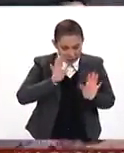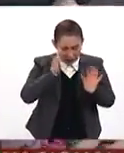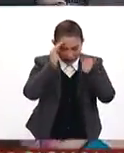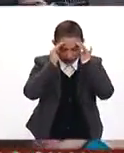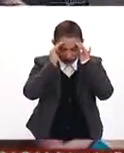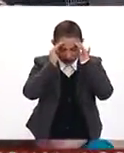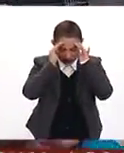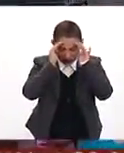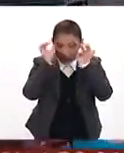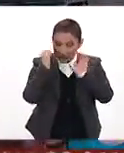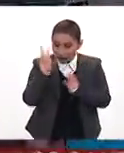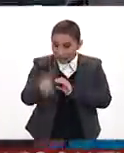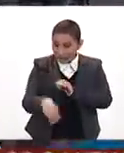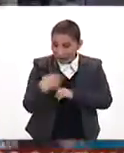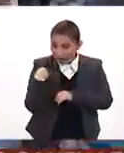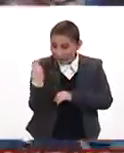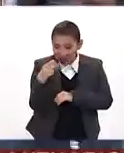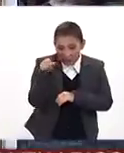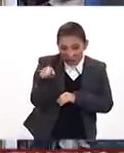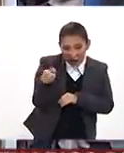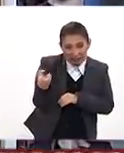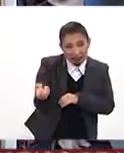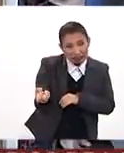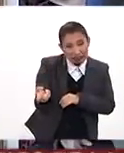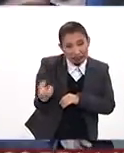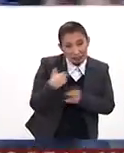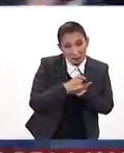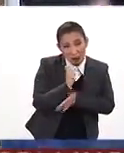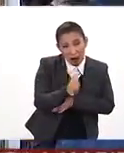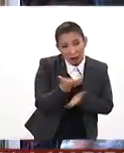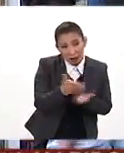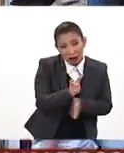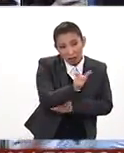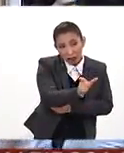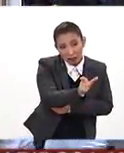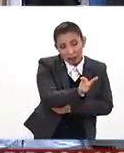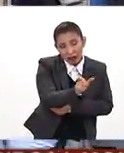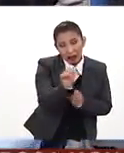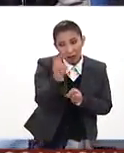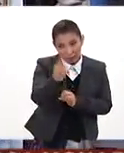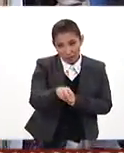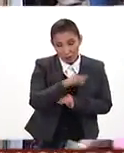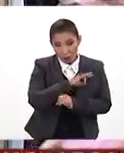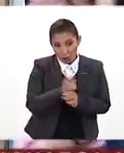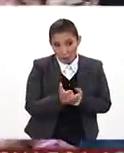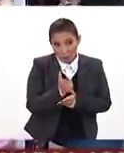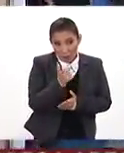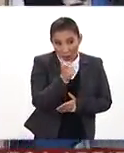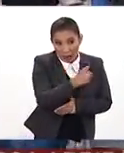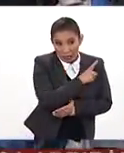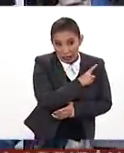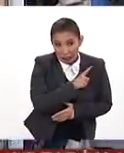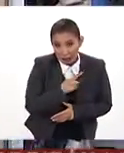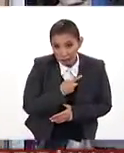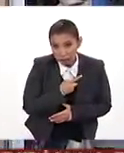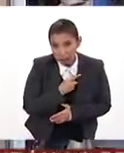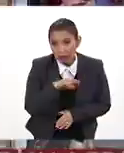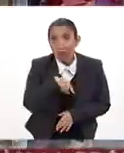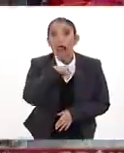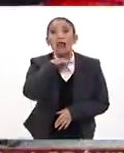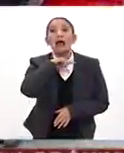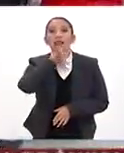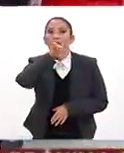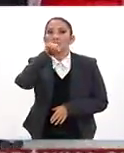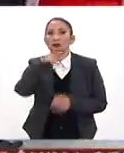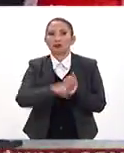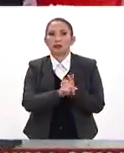minutos para pensar si realmente lo necesitamos. Si lo vamos a pagar con tarjeta, pues que realmente sepamos que vamos a poder pagar esa obligación. Si no, después se nos va a volver